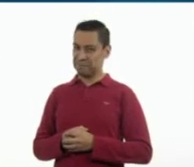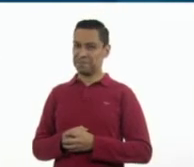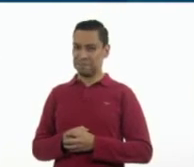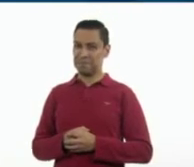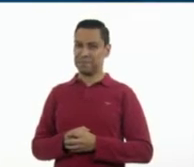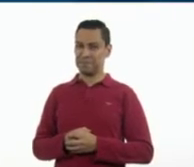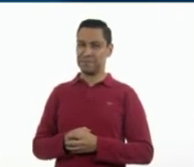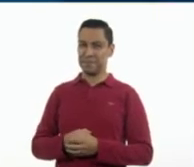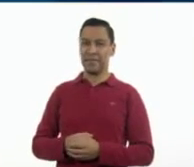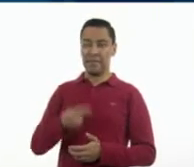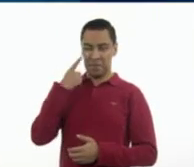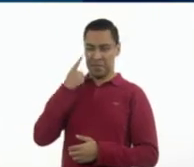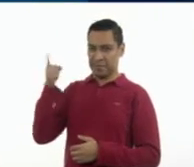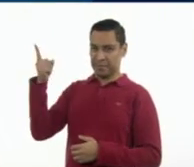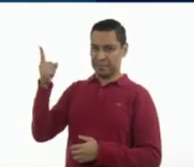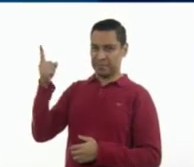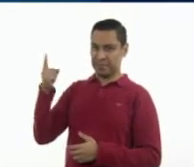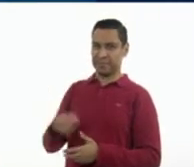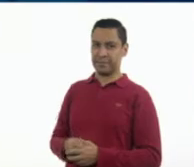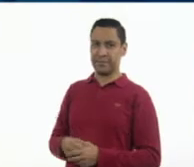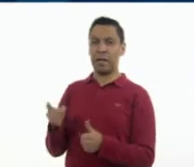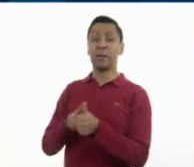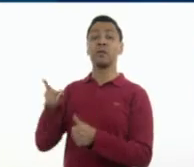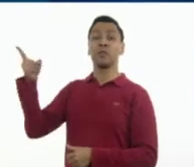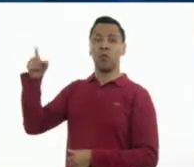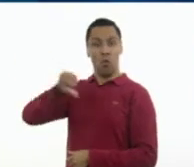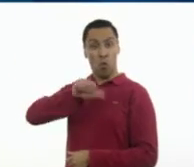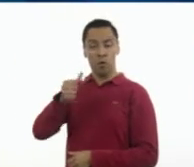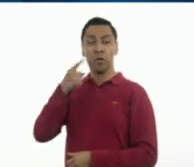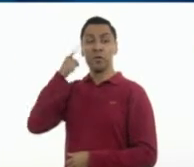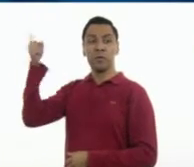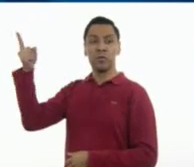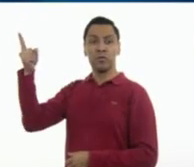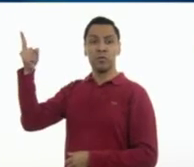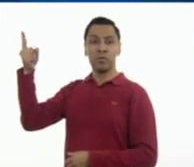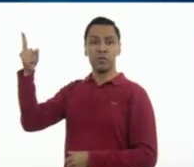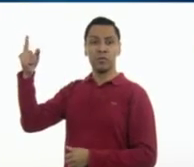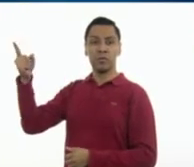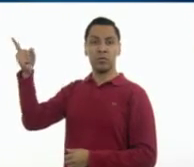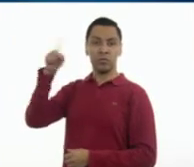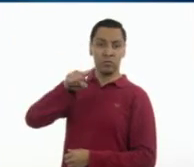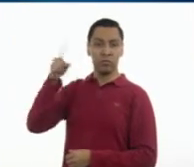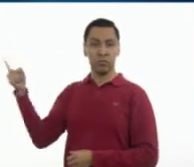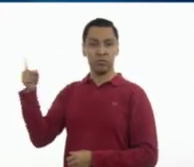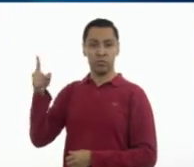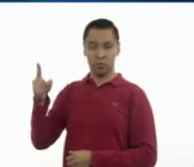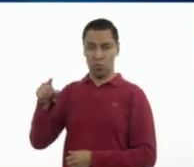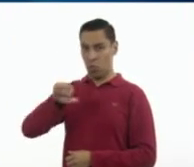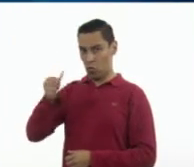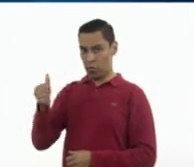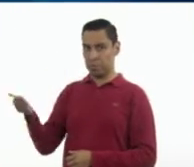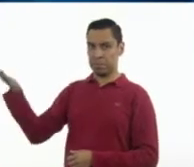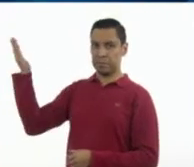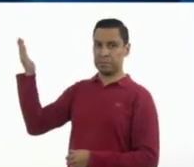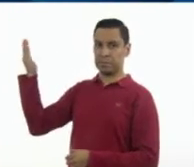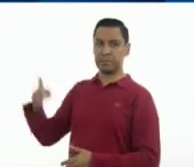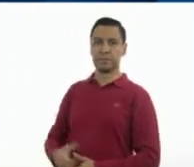ver, los dos anuncios vamos a verlos. Primero, ¿cuál será el tema de cada uno? Vamos a ver el otro anuncio.